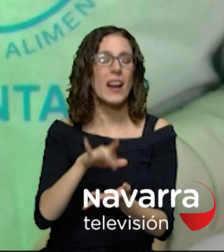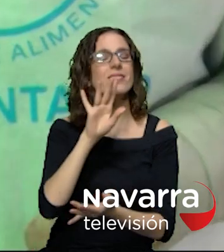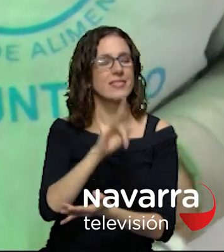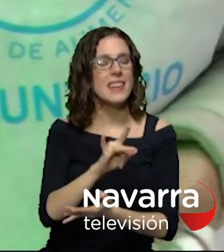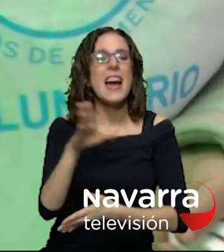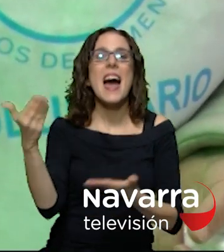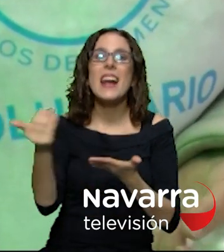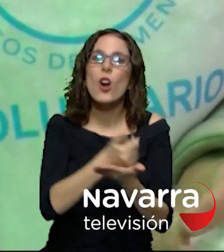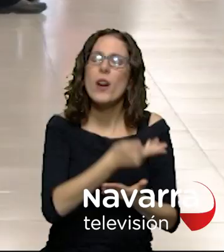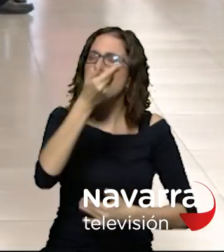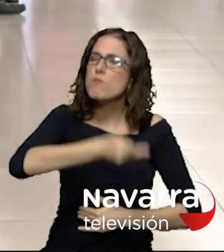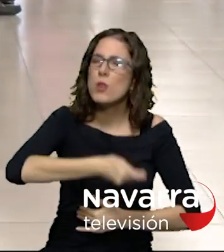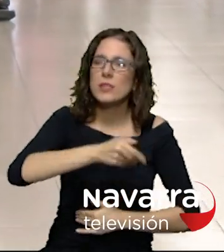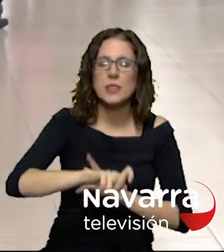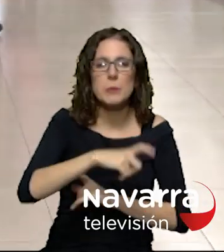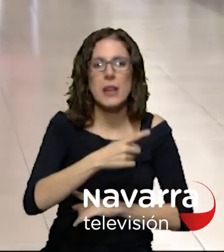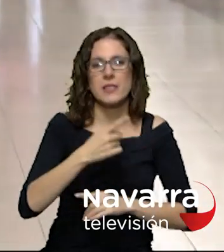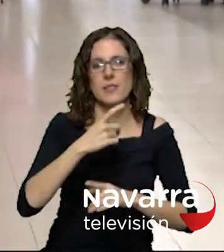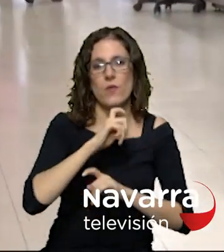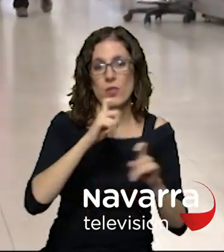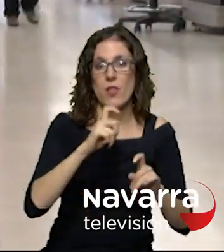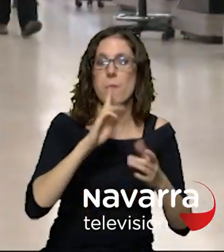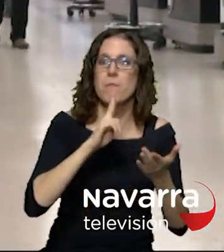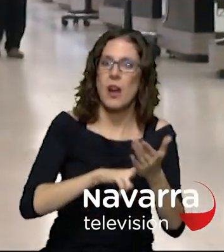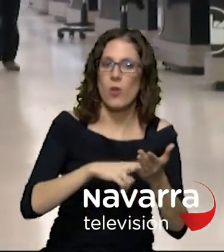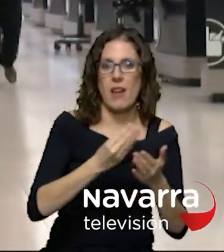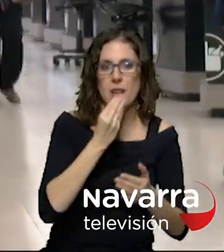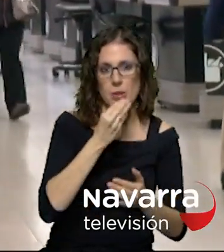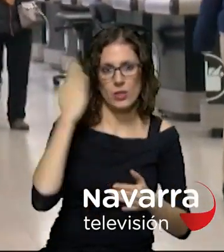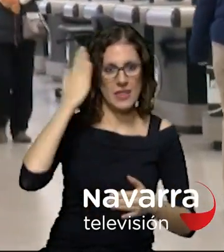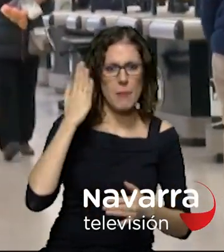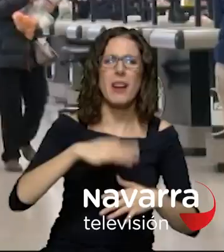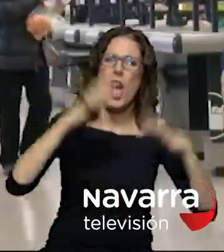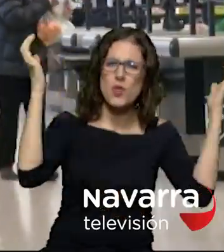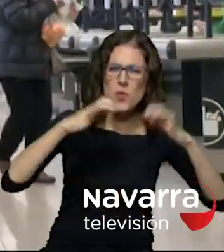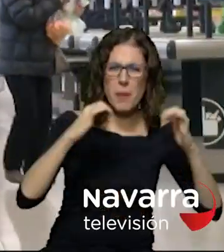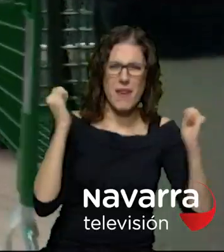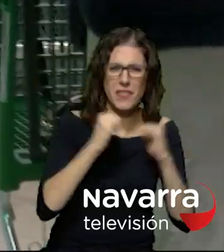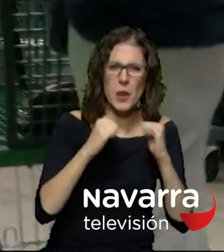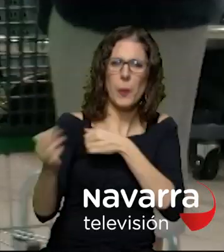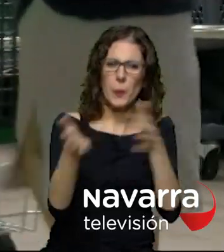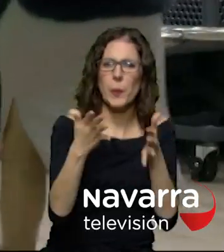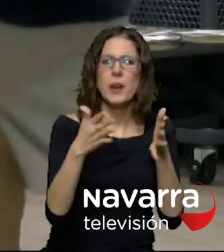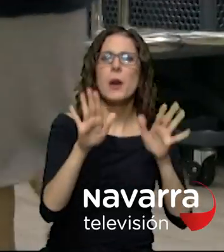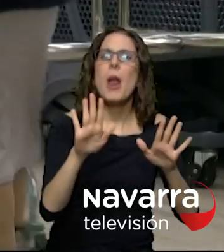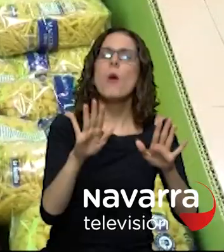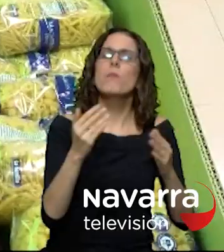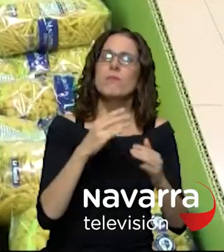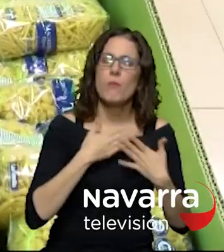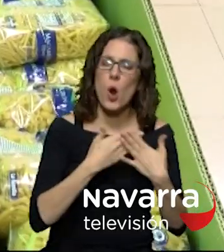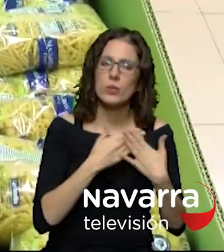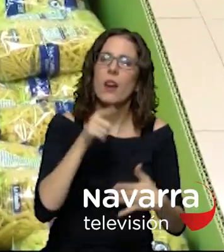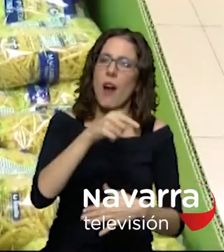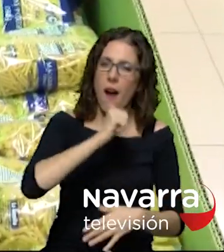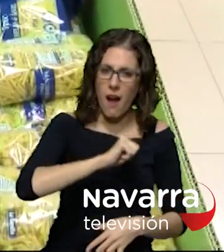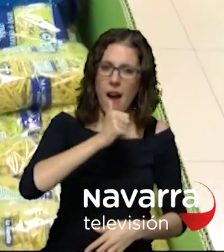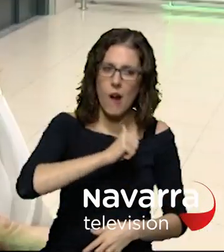alimentos de navarra llueve hace frío y viento pero a pesar de todos los voluntarios ahí están al pie del cañón aguantando horas para que otras